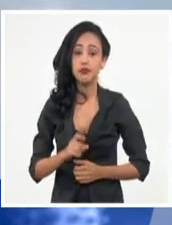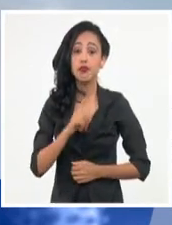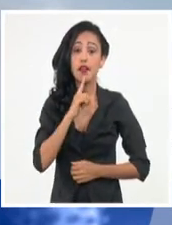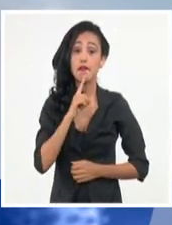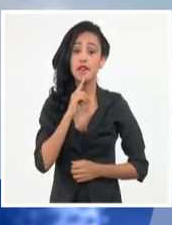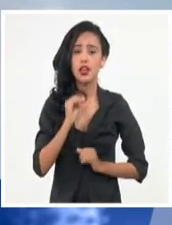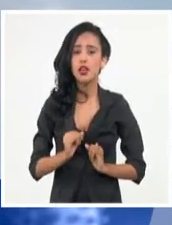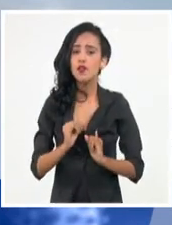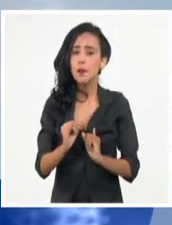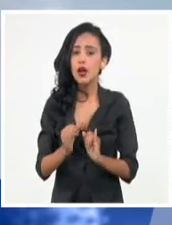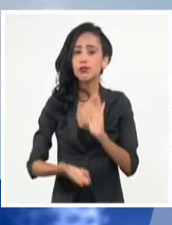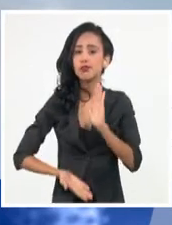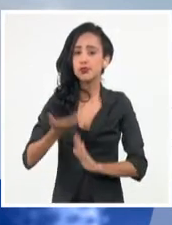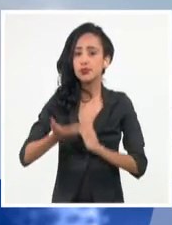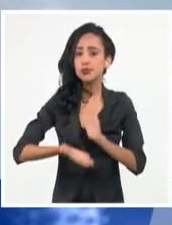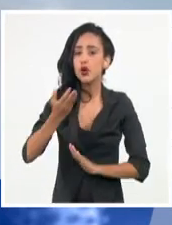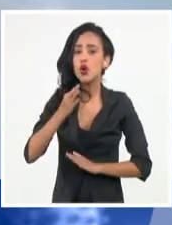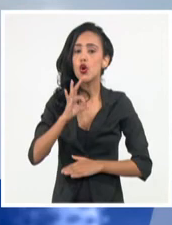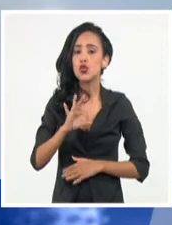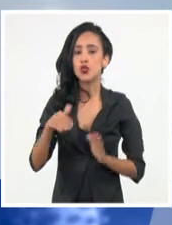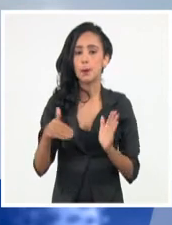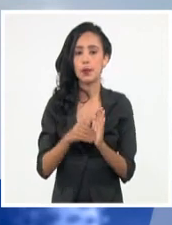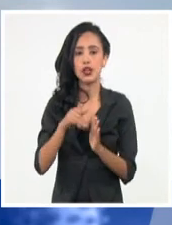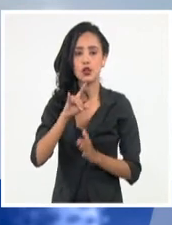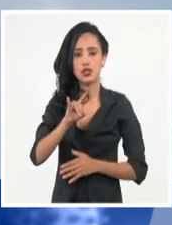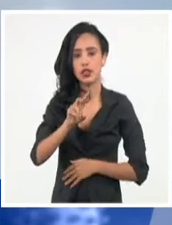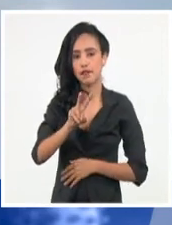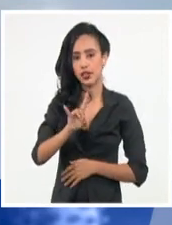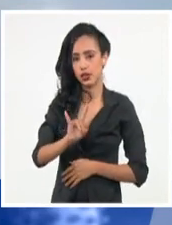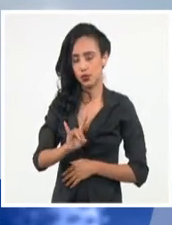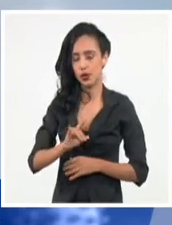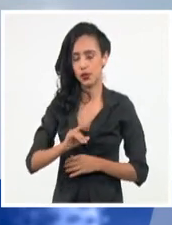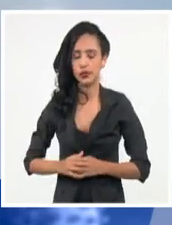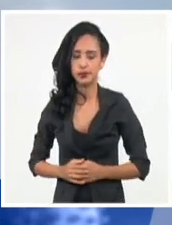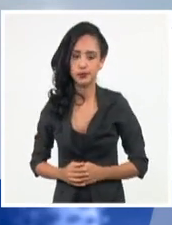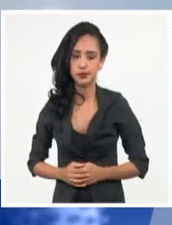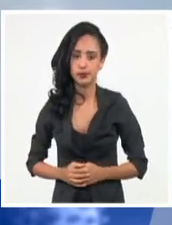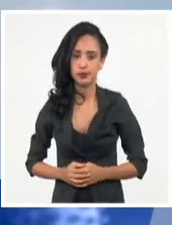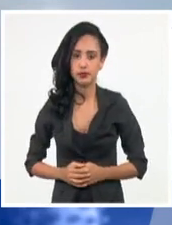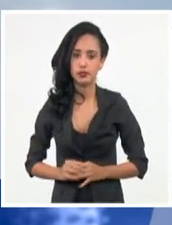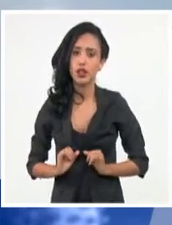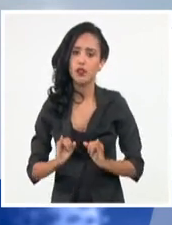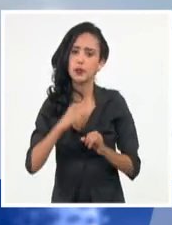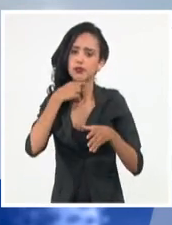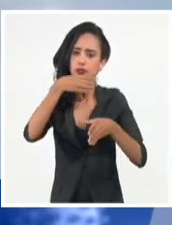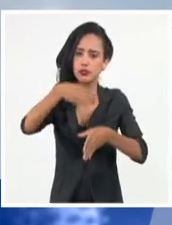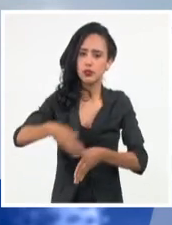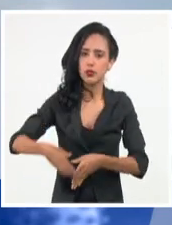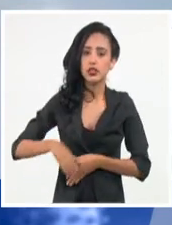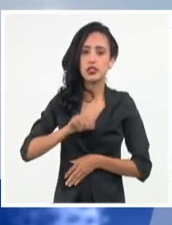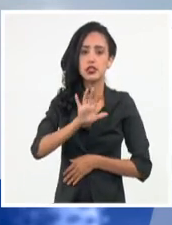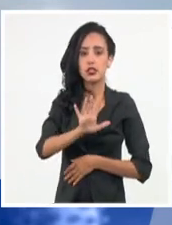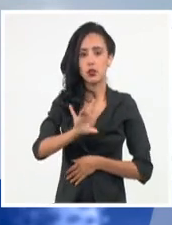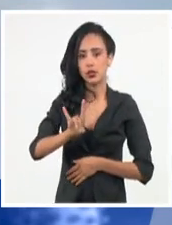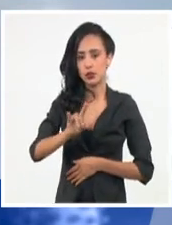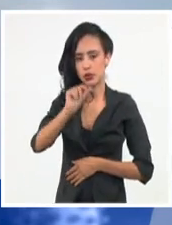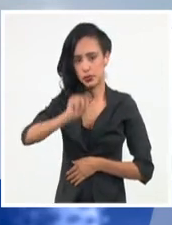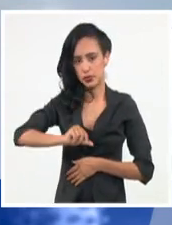otorgaron 8.929 altas clínicas y lamentablemente fallecieron 59 personas.